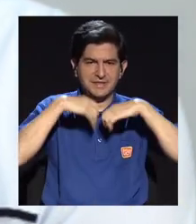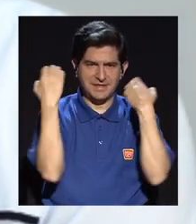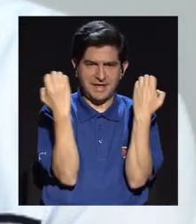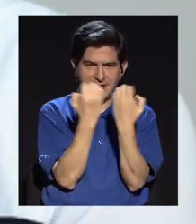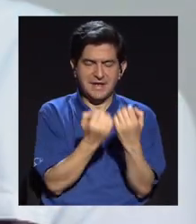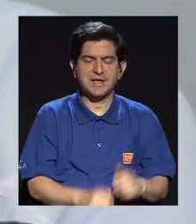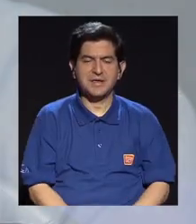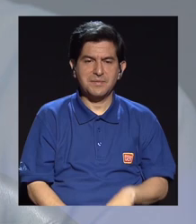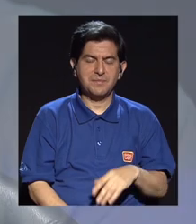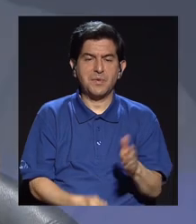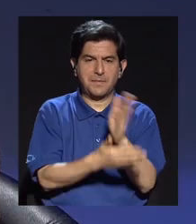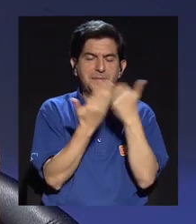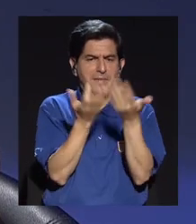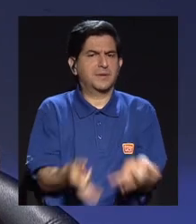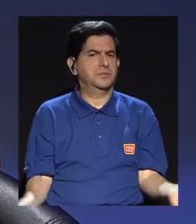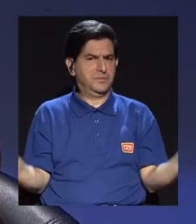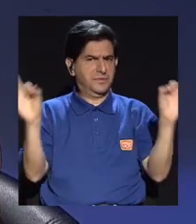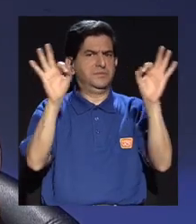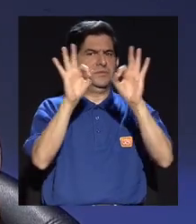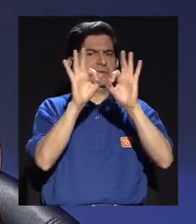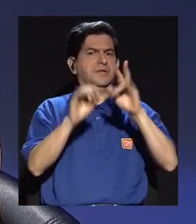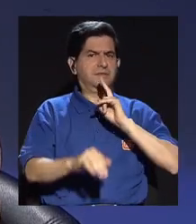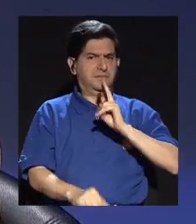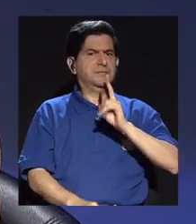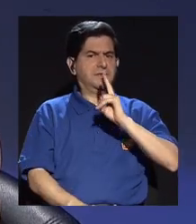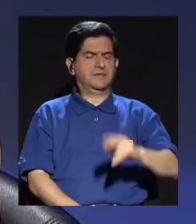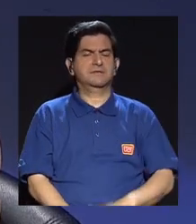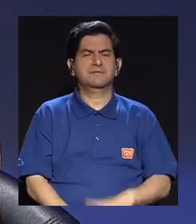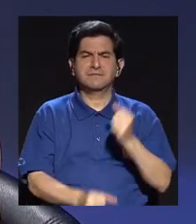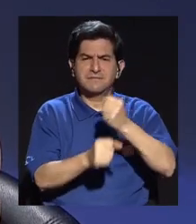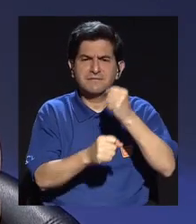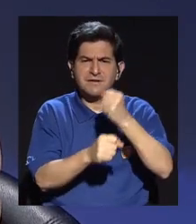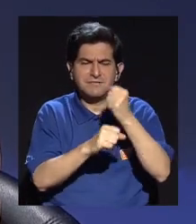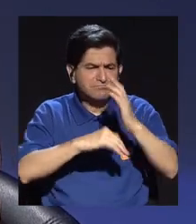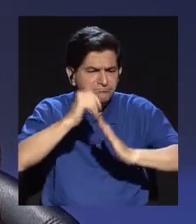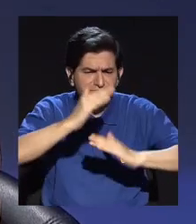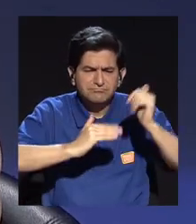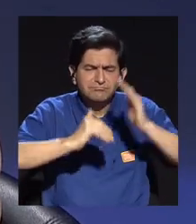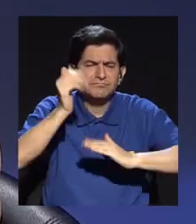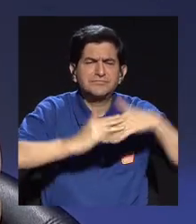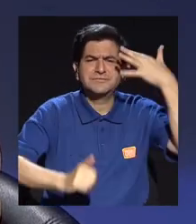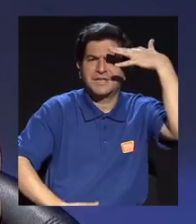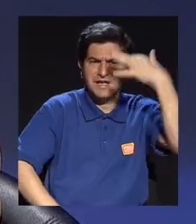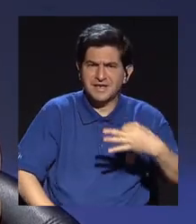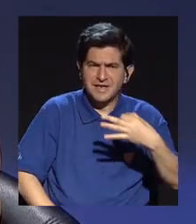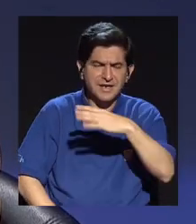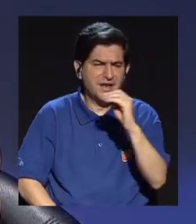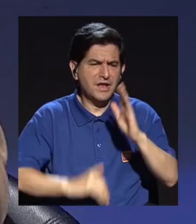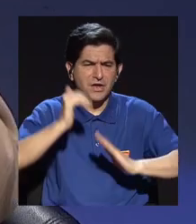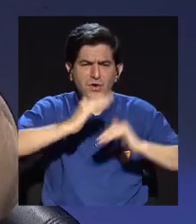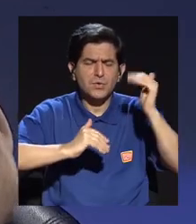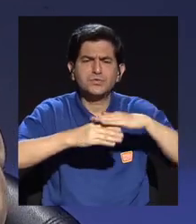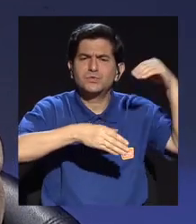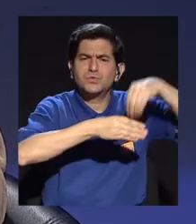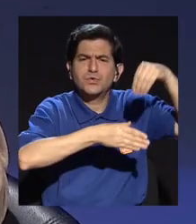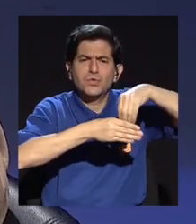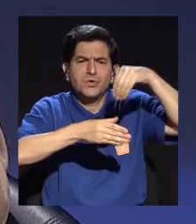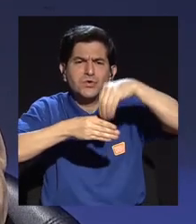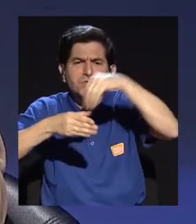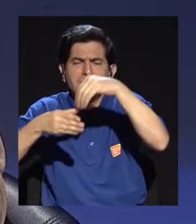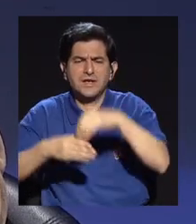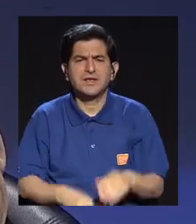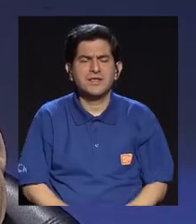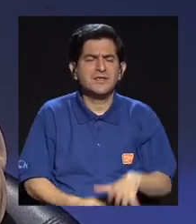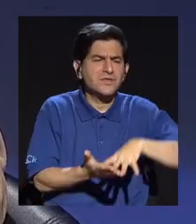a una pieza de lujo en realidad. Y bueno, fue un trabajo de construcción de credibilidad y de construcción de contenidos